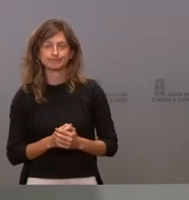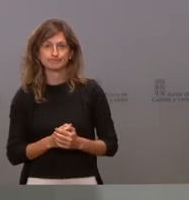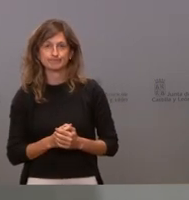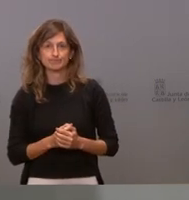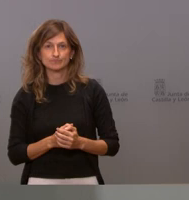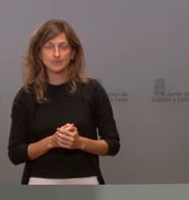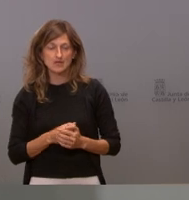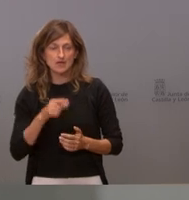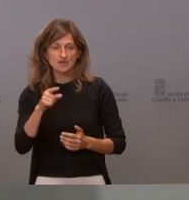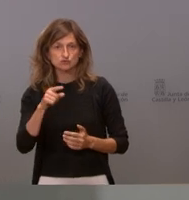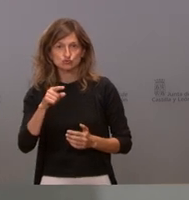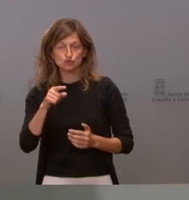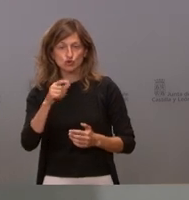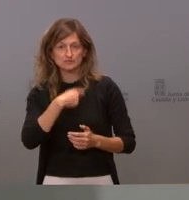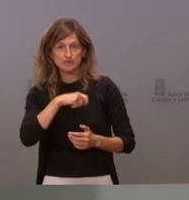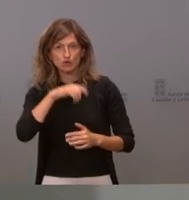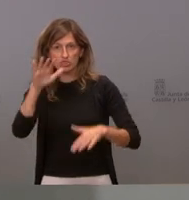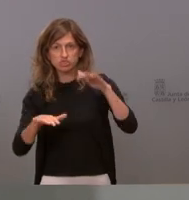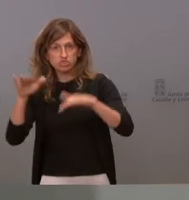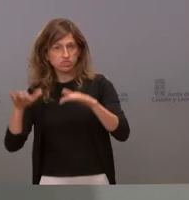no puede ser desigual para los españoles